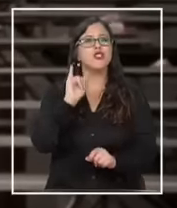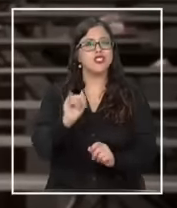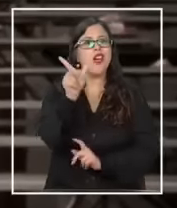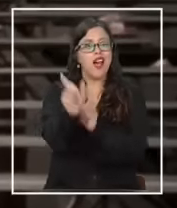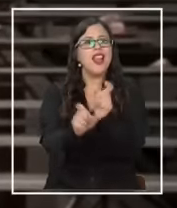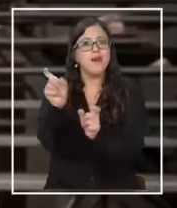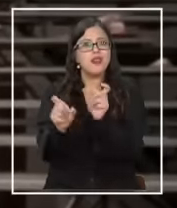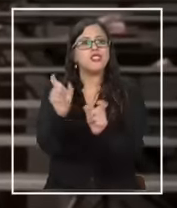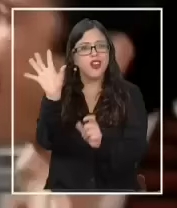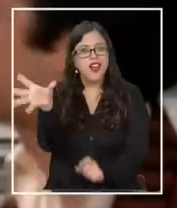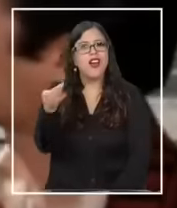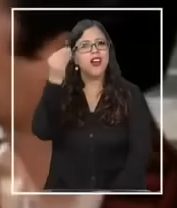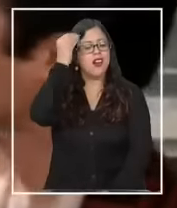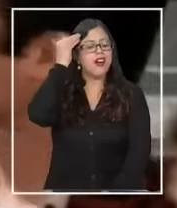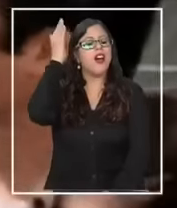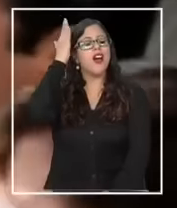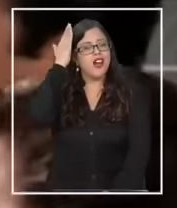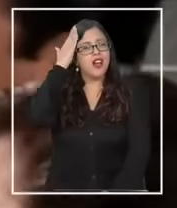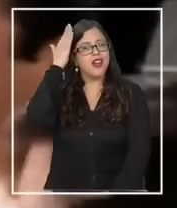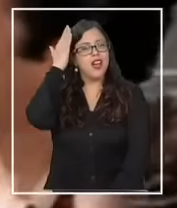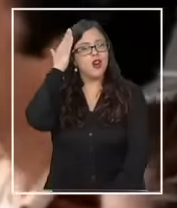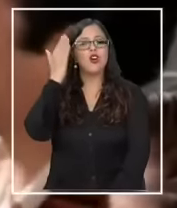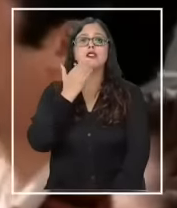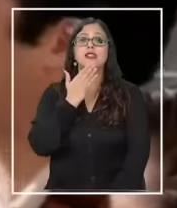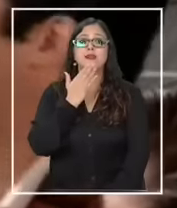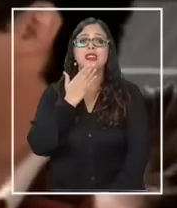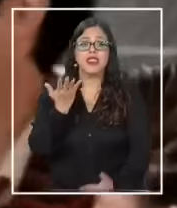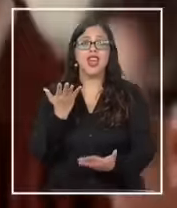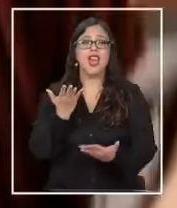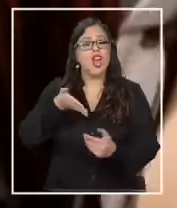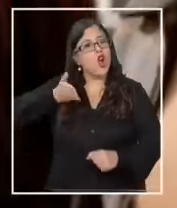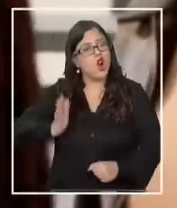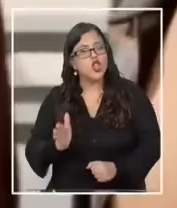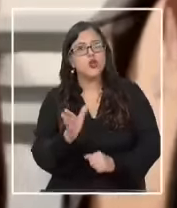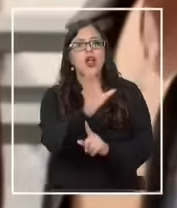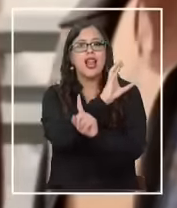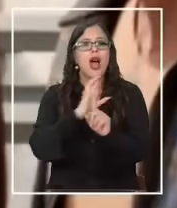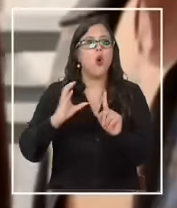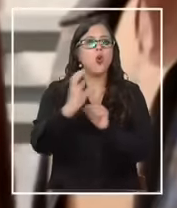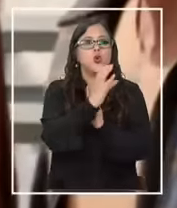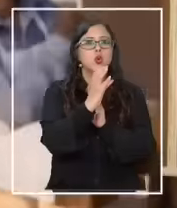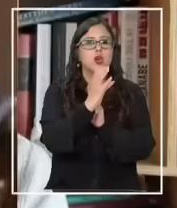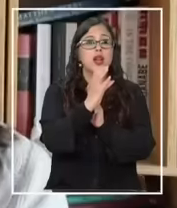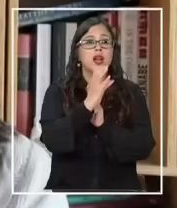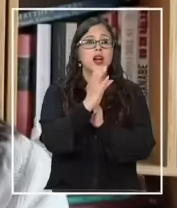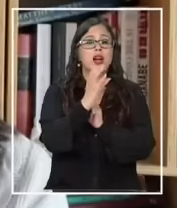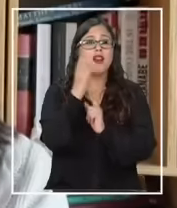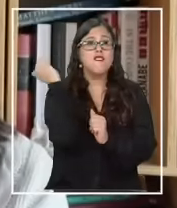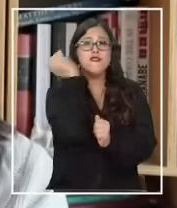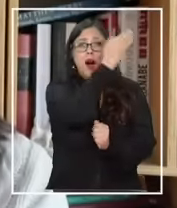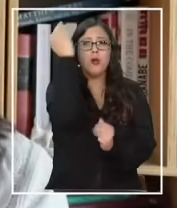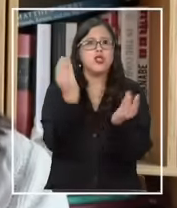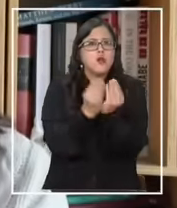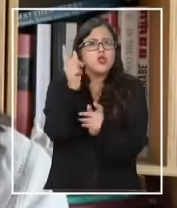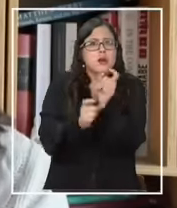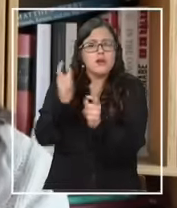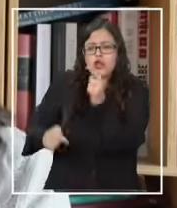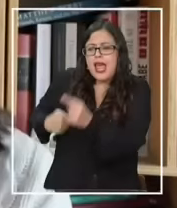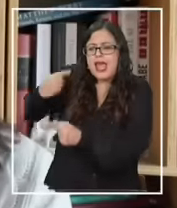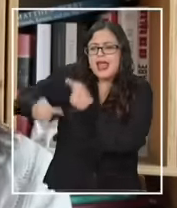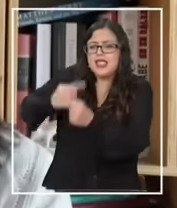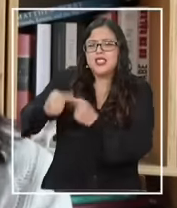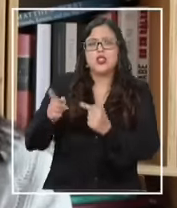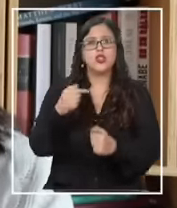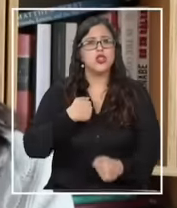la memoria y algo impagable como es quedar en la cultura popular de varias generaciones pero no es una película que yo creo que